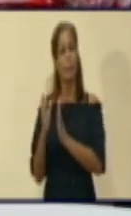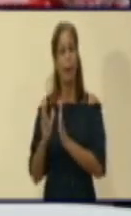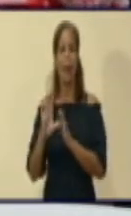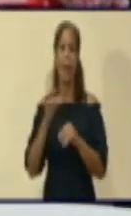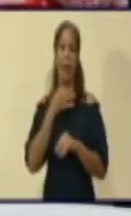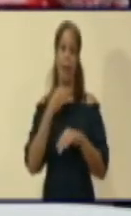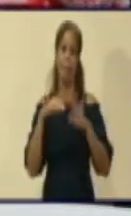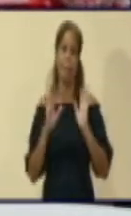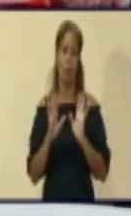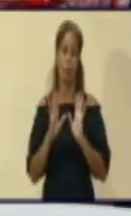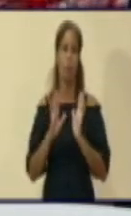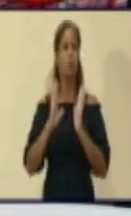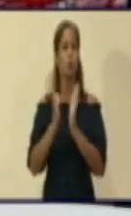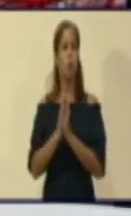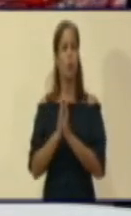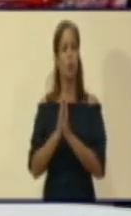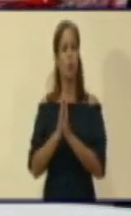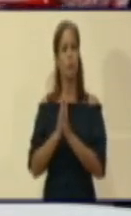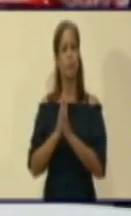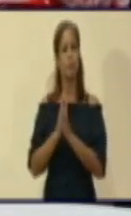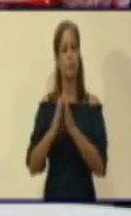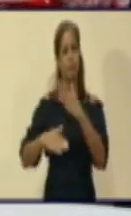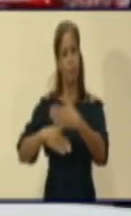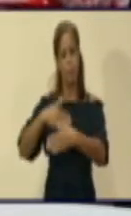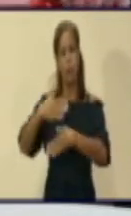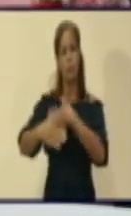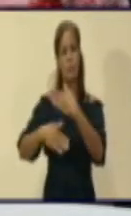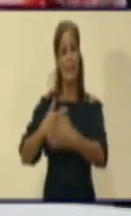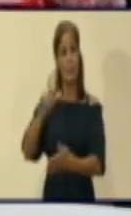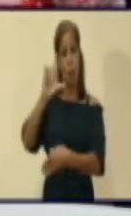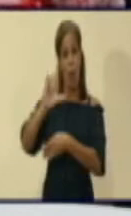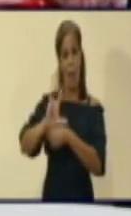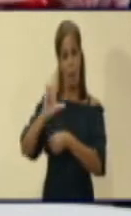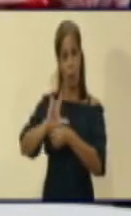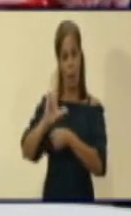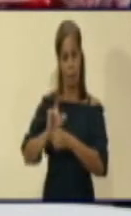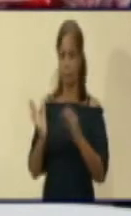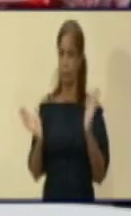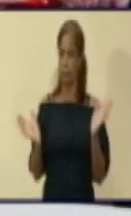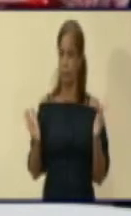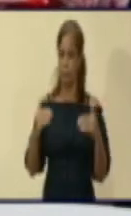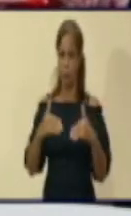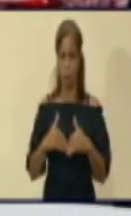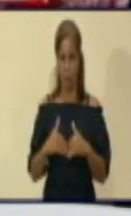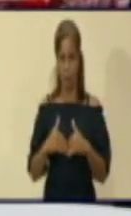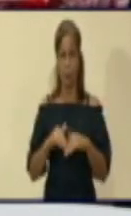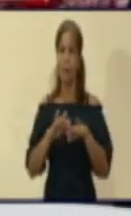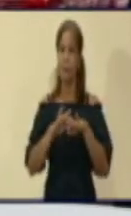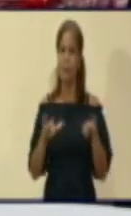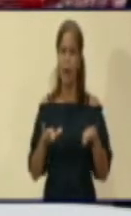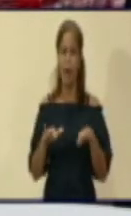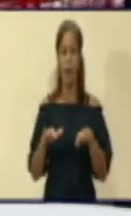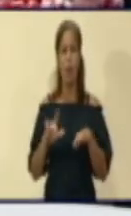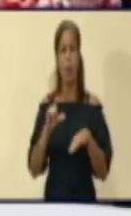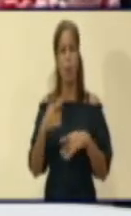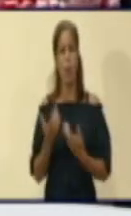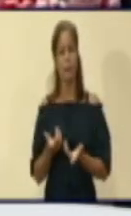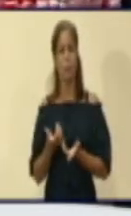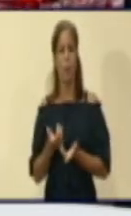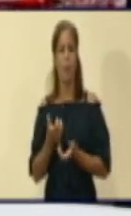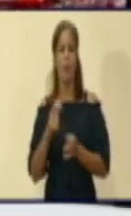laboral, es decir, los trámites laborales, se van a mantener suspendidos y se van a reanudar una vez que la condición epidemiológica lo permita.